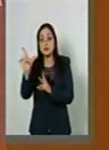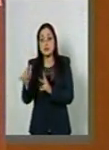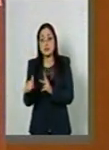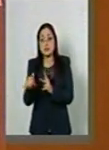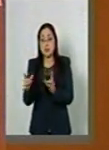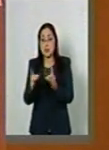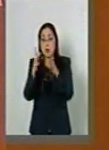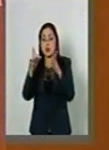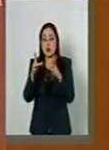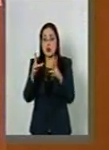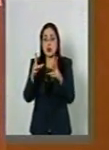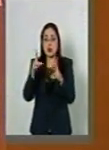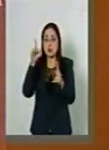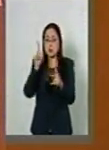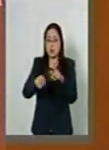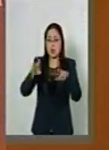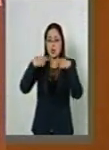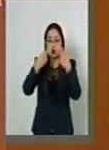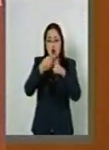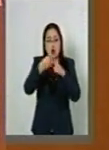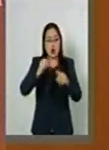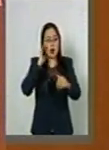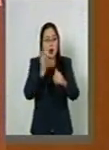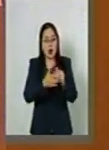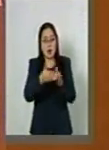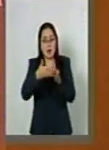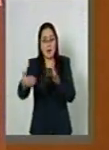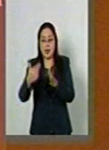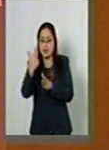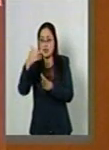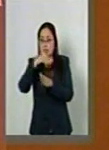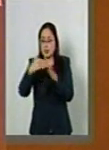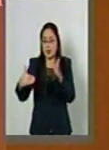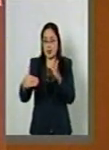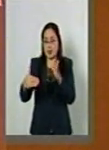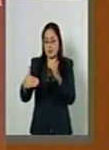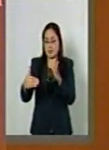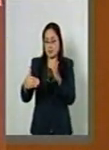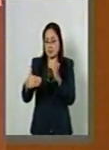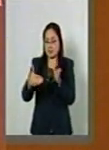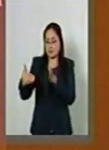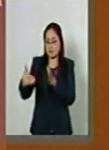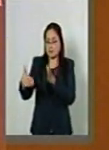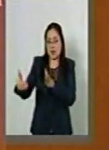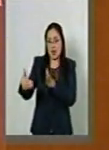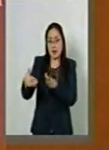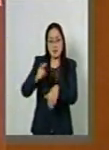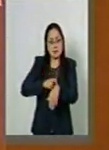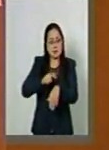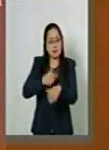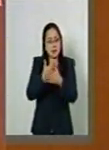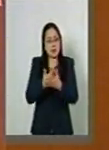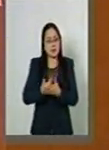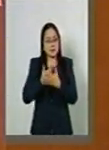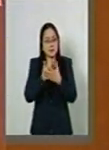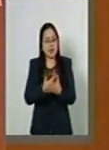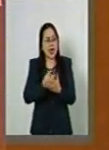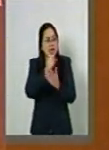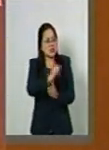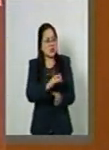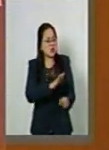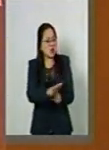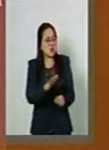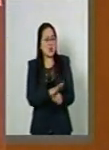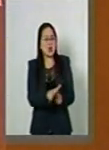pronto dijo, se termina la sesión y se convoca para las siete y media de la noche, haciendo tiempo de una manera, así con